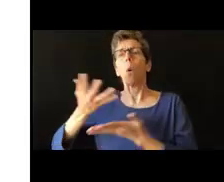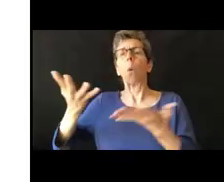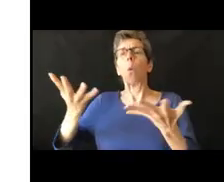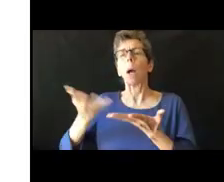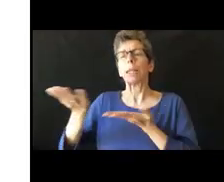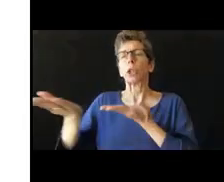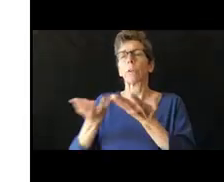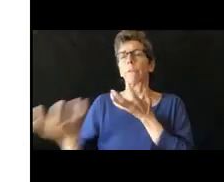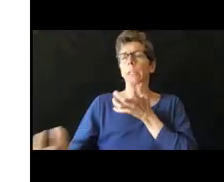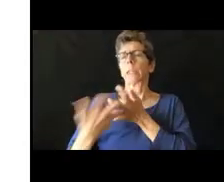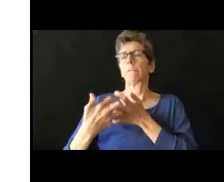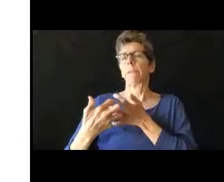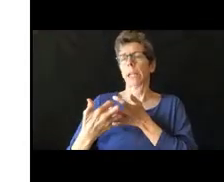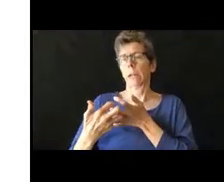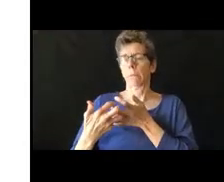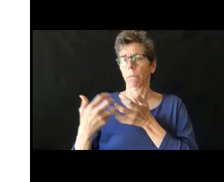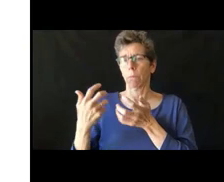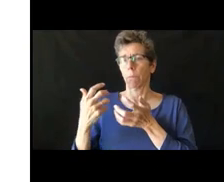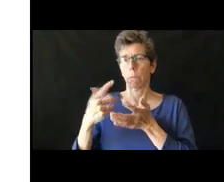relacionados que necesita.